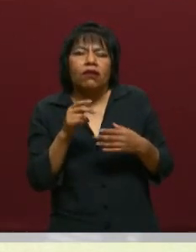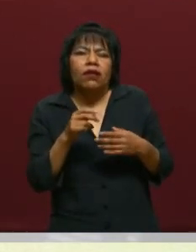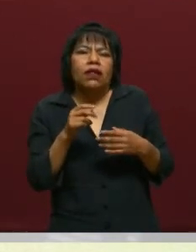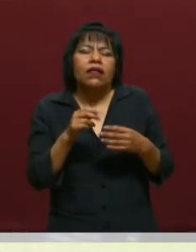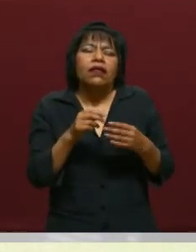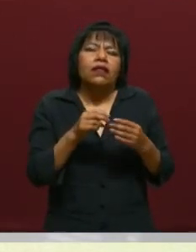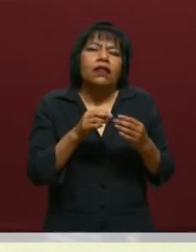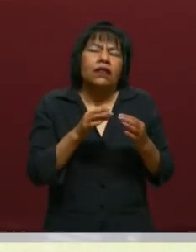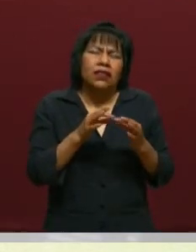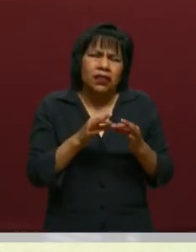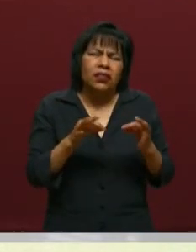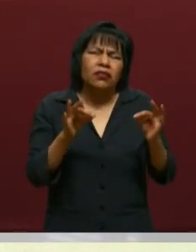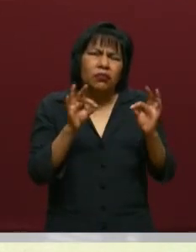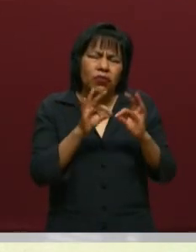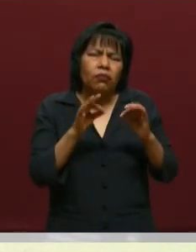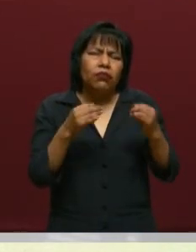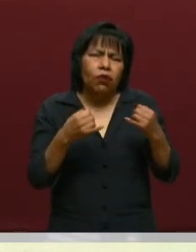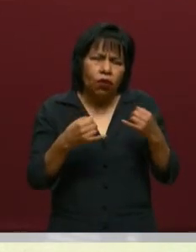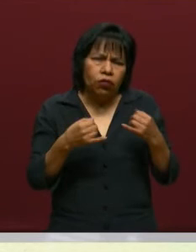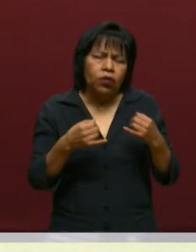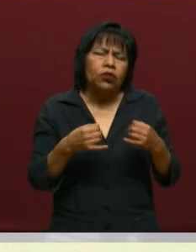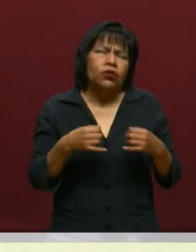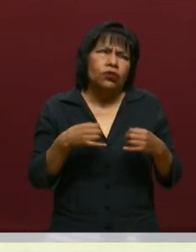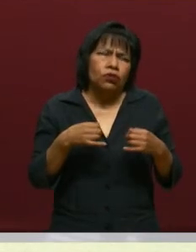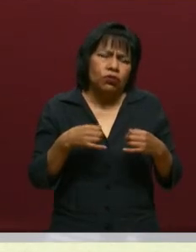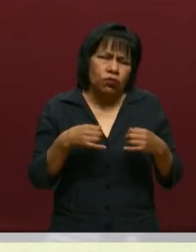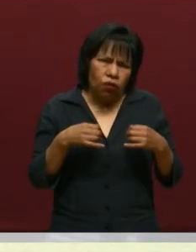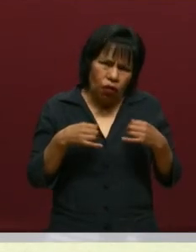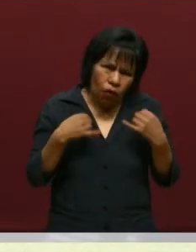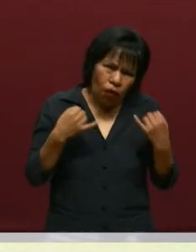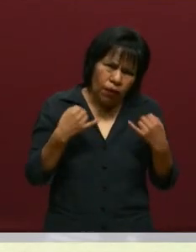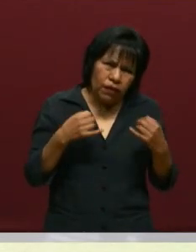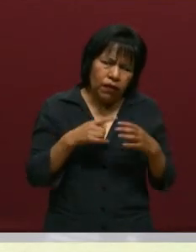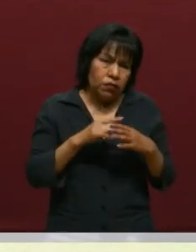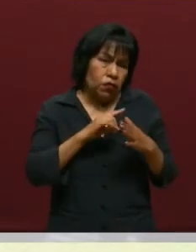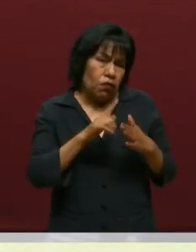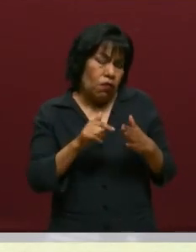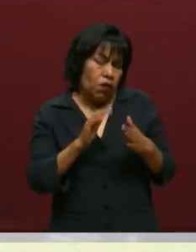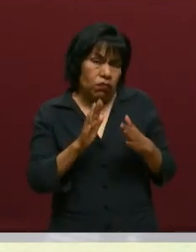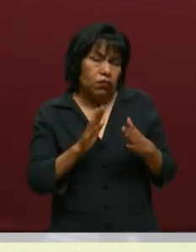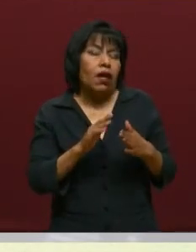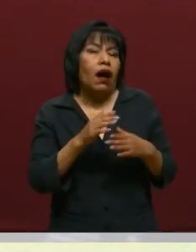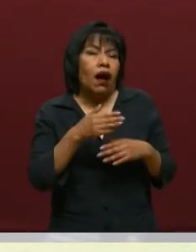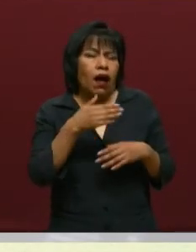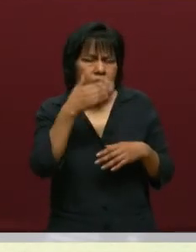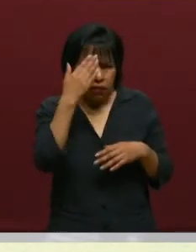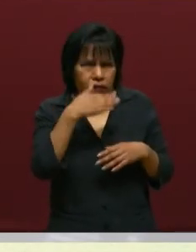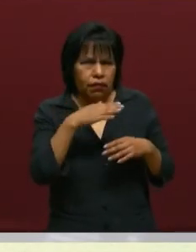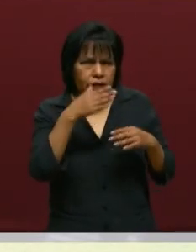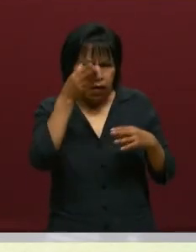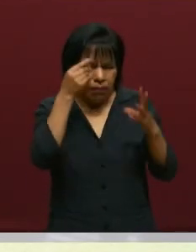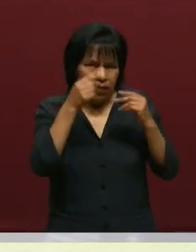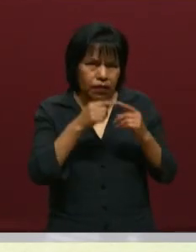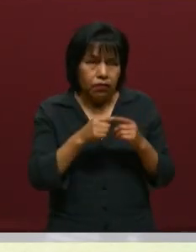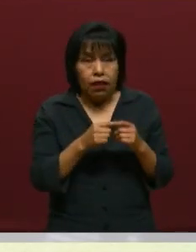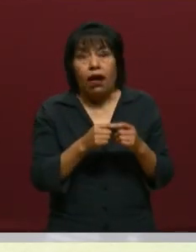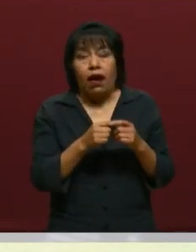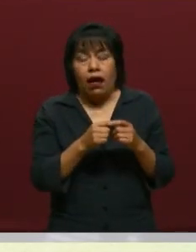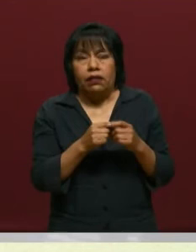muchas personas muchos jóvenes que después de la universidad pondrán en práctica estos conocimientos y lo que se